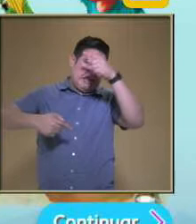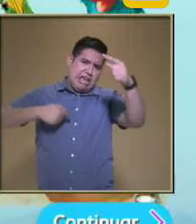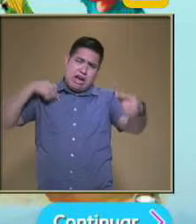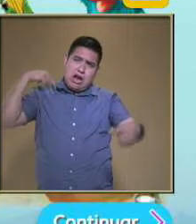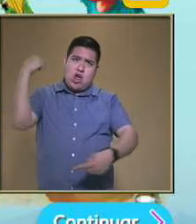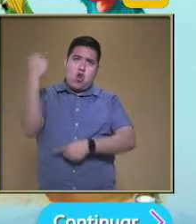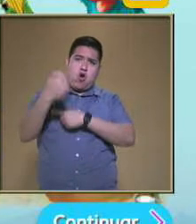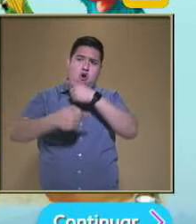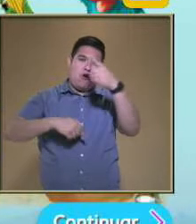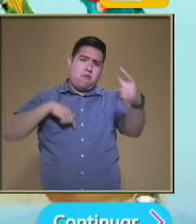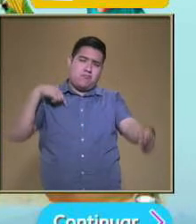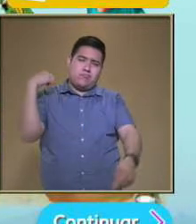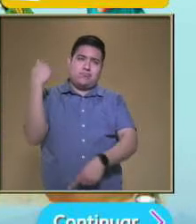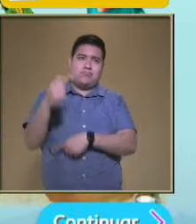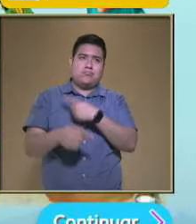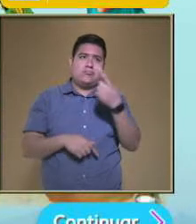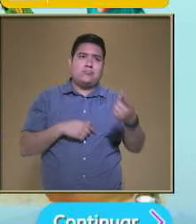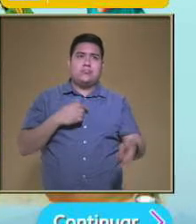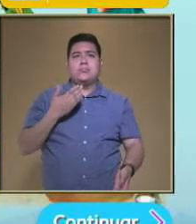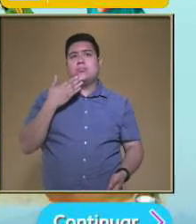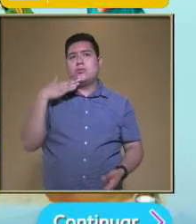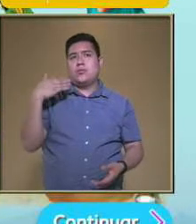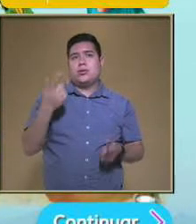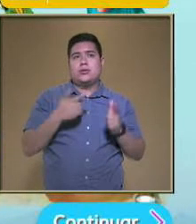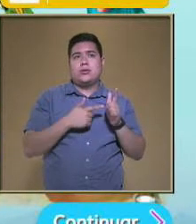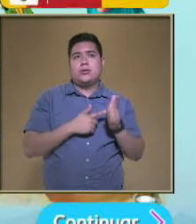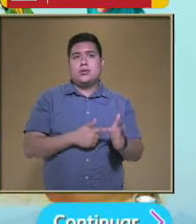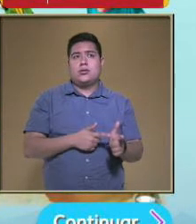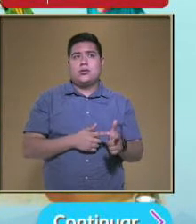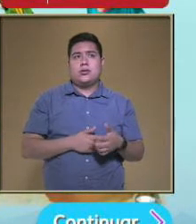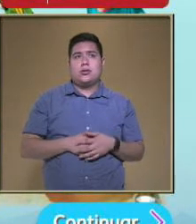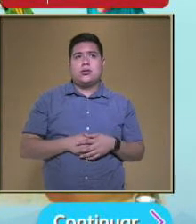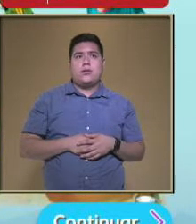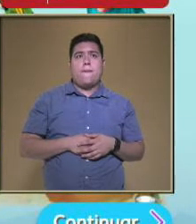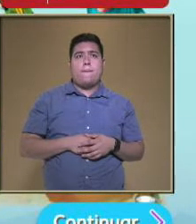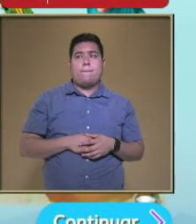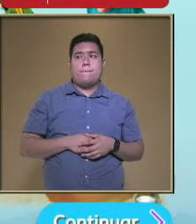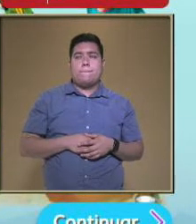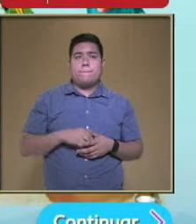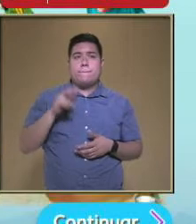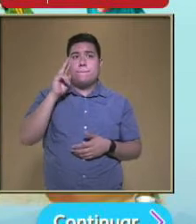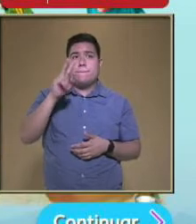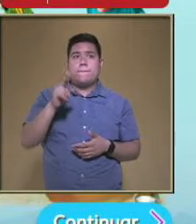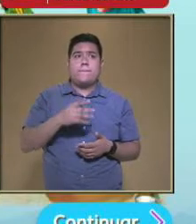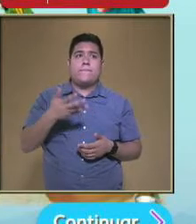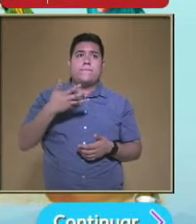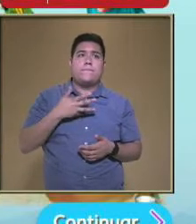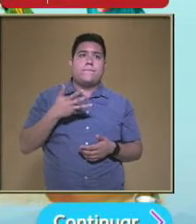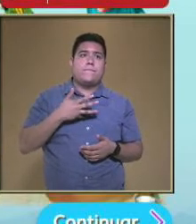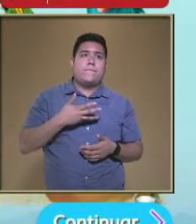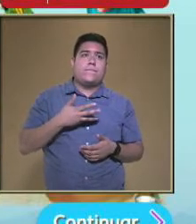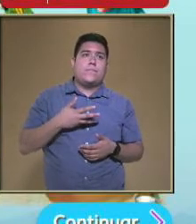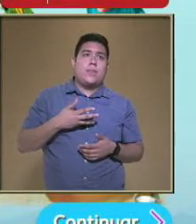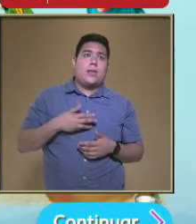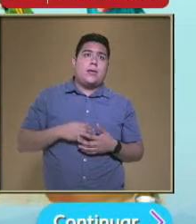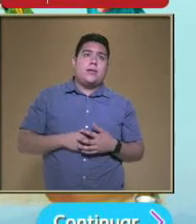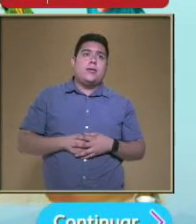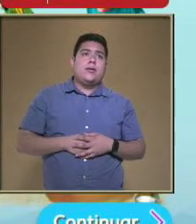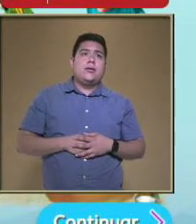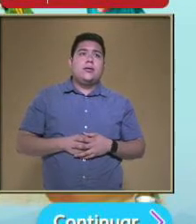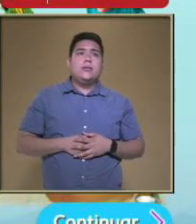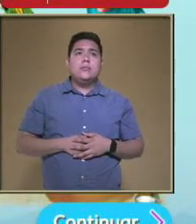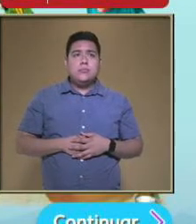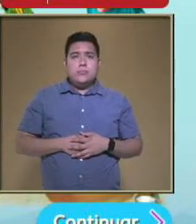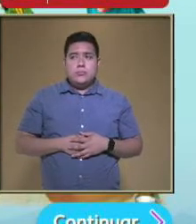Para obtener energía Muy bien Vamos a continuar Y damos en siguiente Tenemos aquí Una pista De este